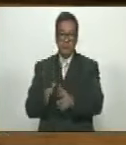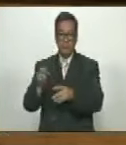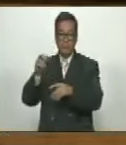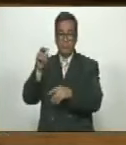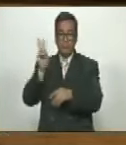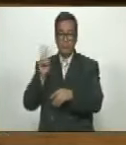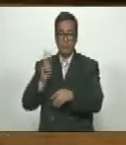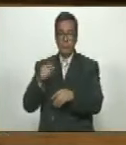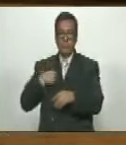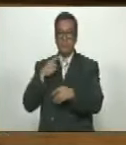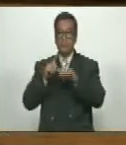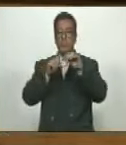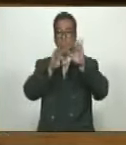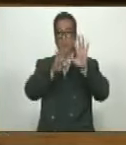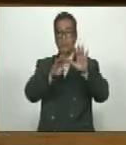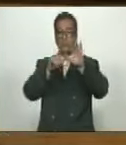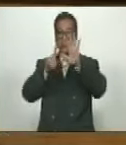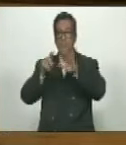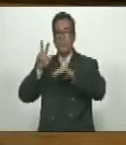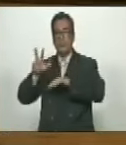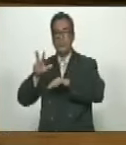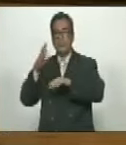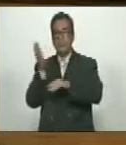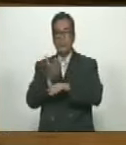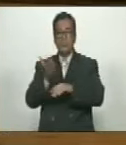963 sanciones